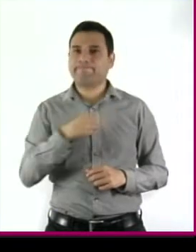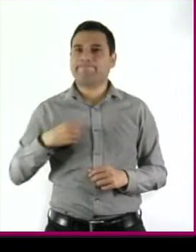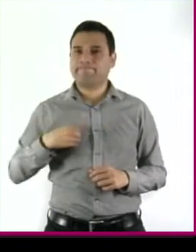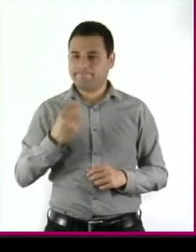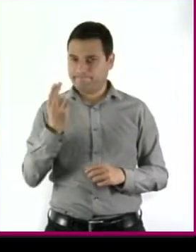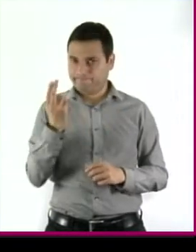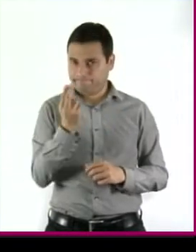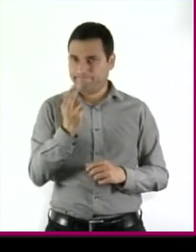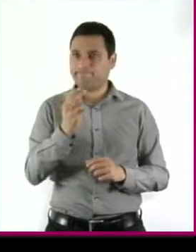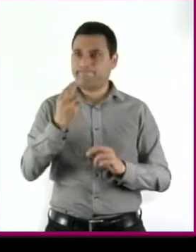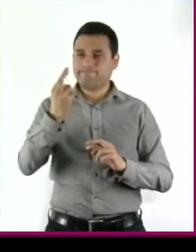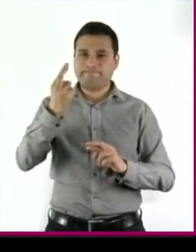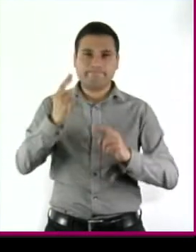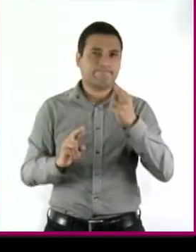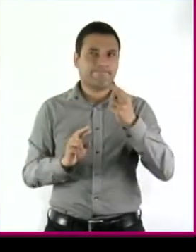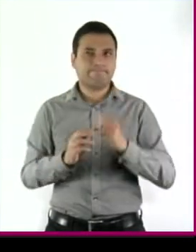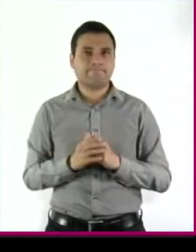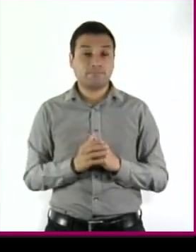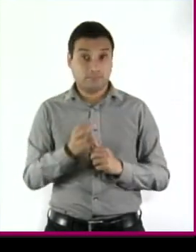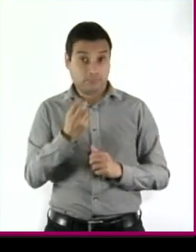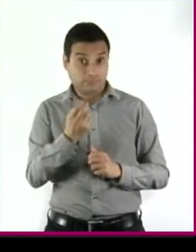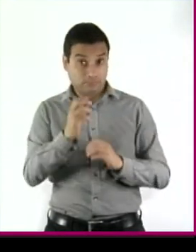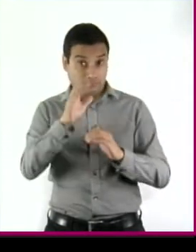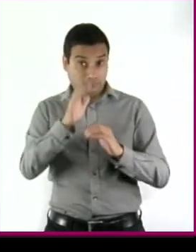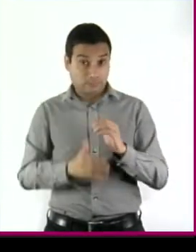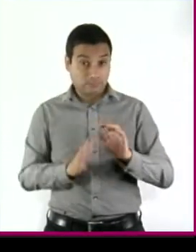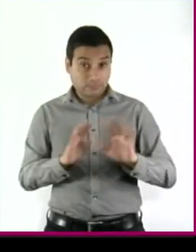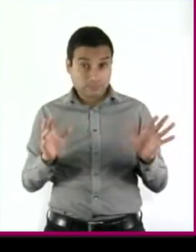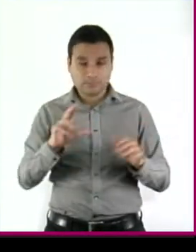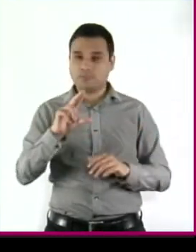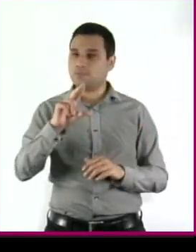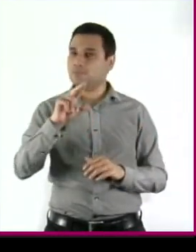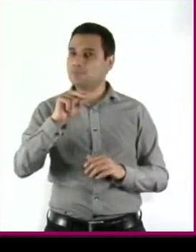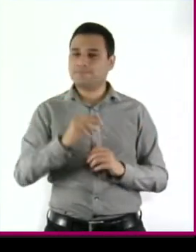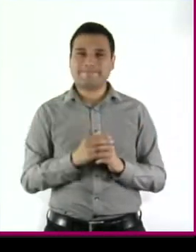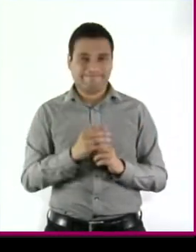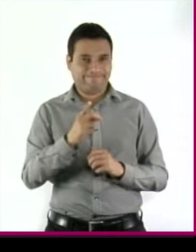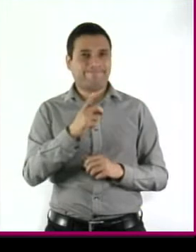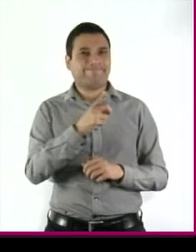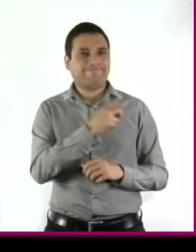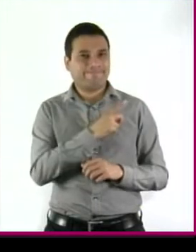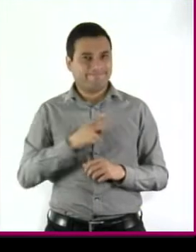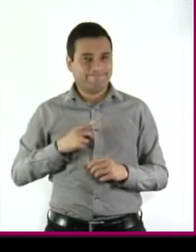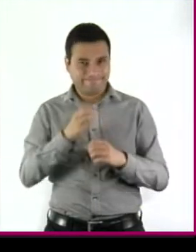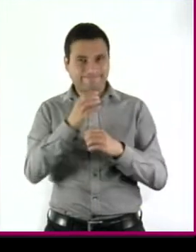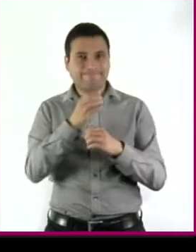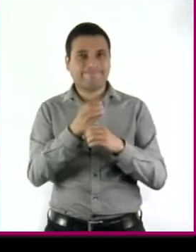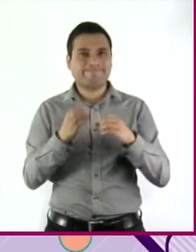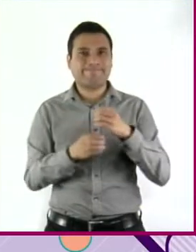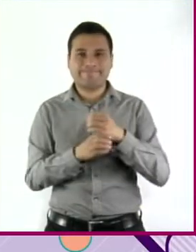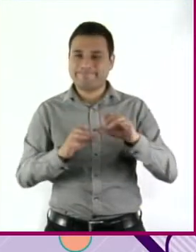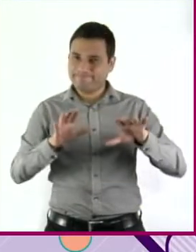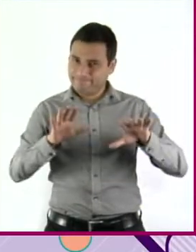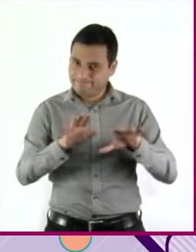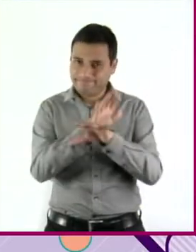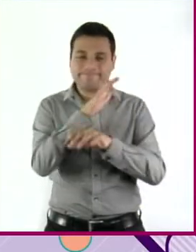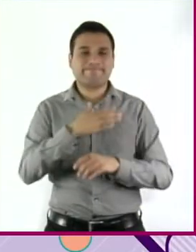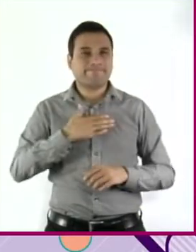Pero la protesta no es el fin. Lo que se persigue es que las cosas cambien, que sean más justas.